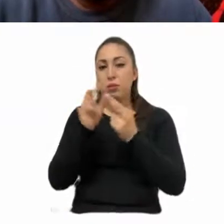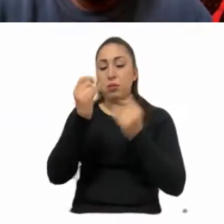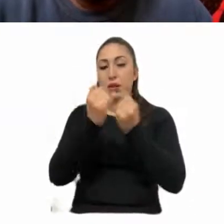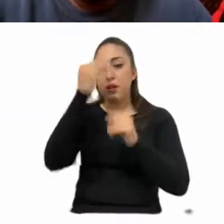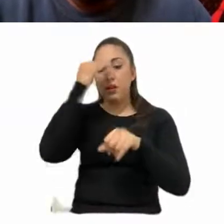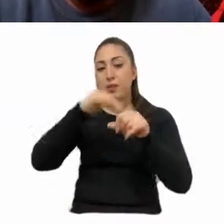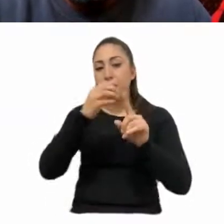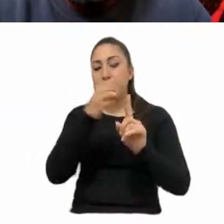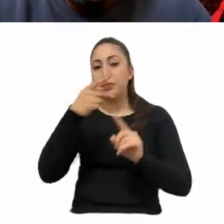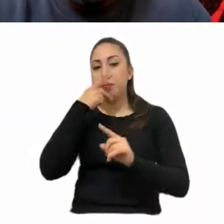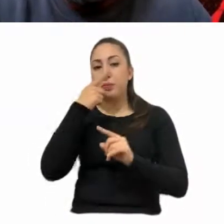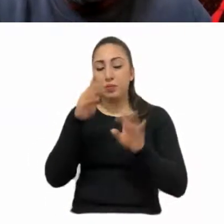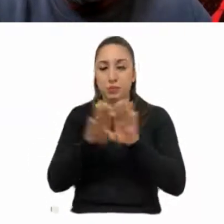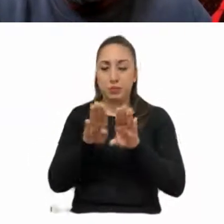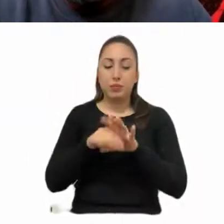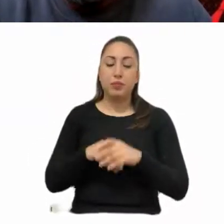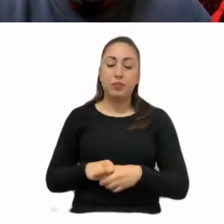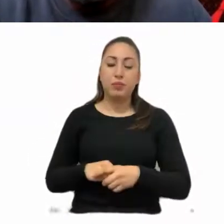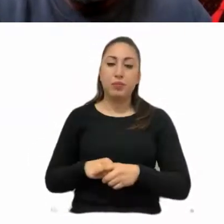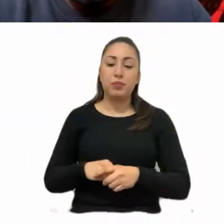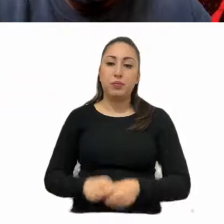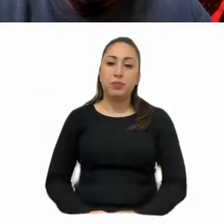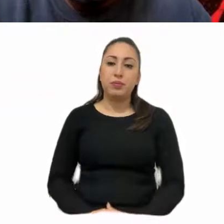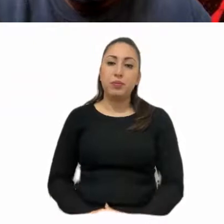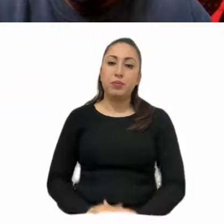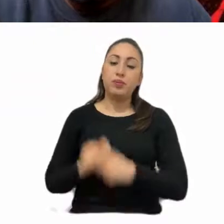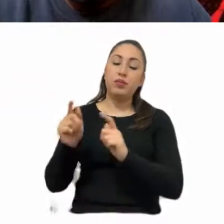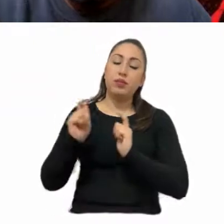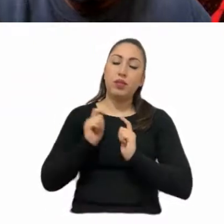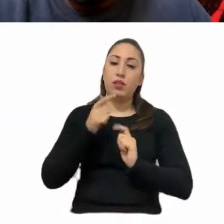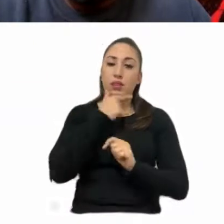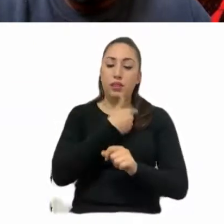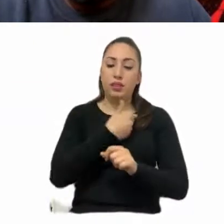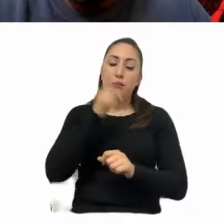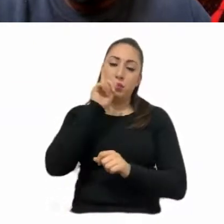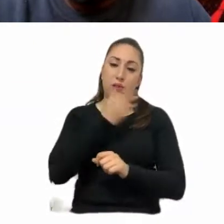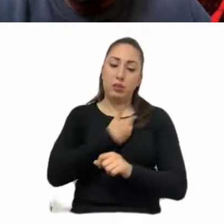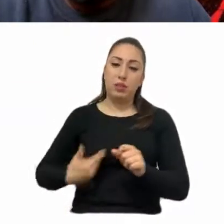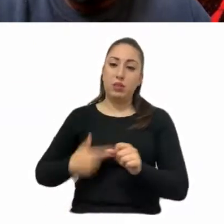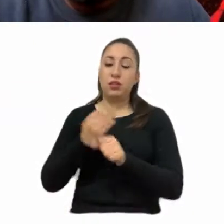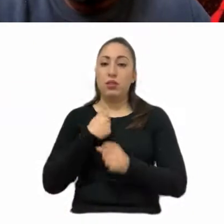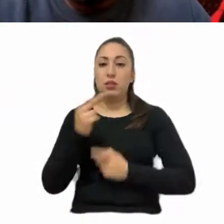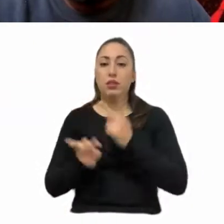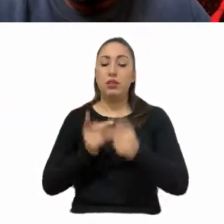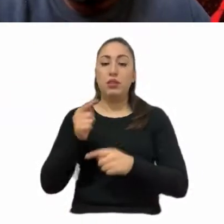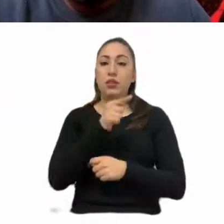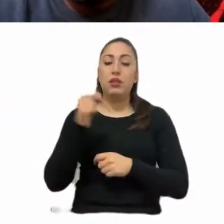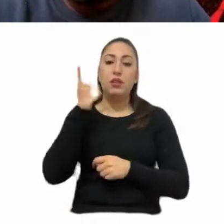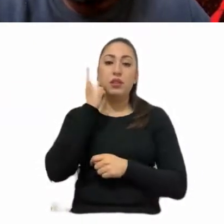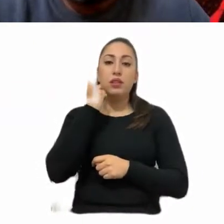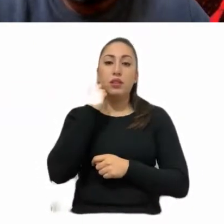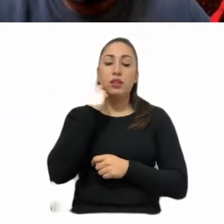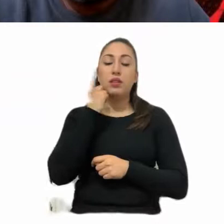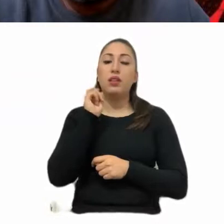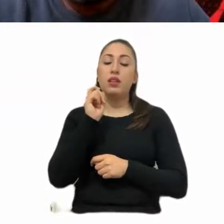se proceda a su aprobación. Por instrucciones de la presidencia, se consulta a las y los diputados, toda vez que